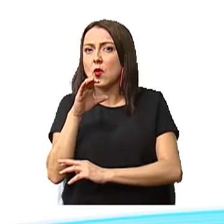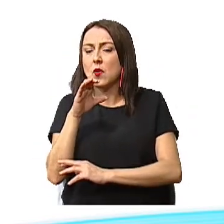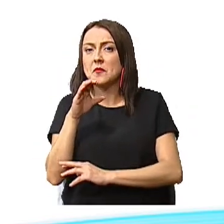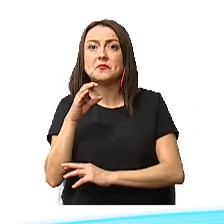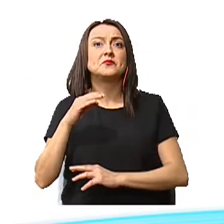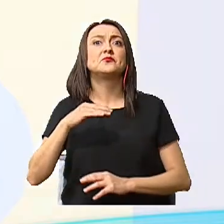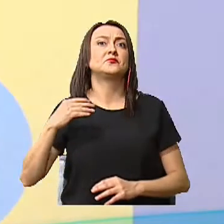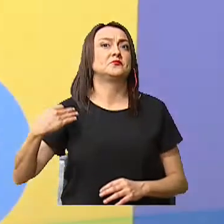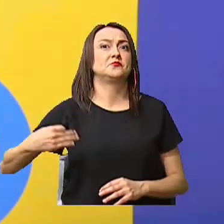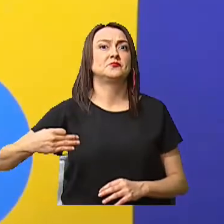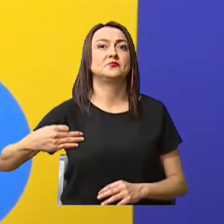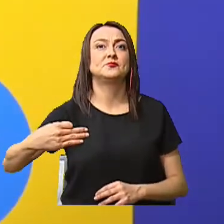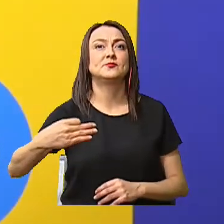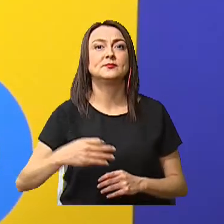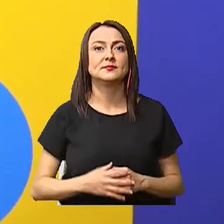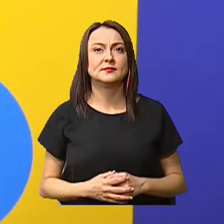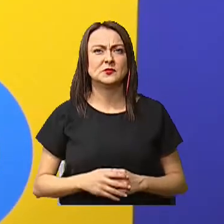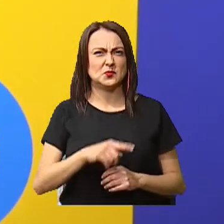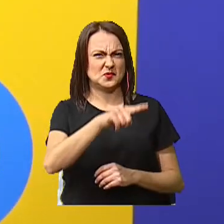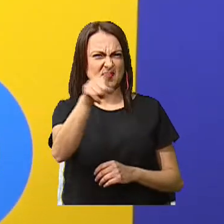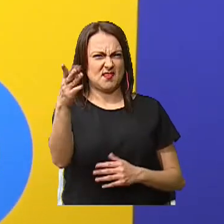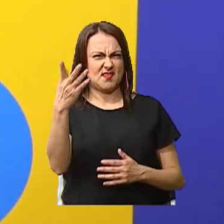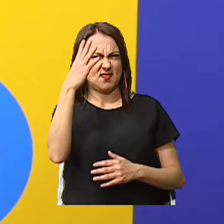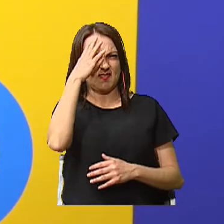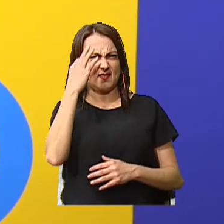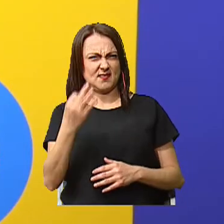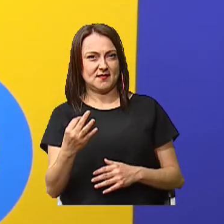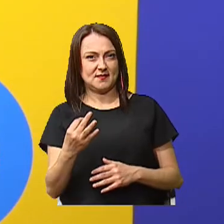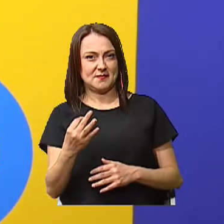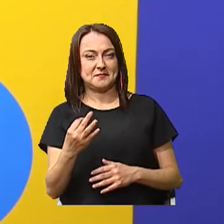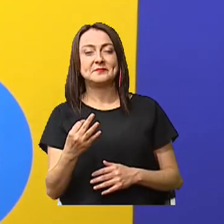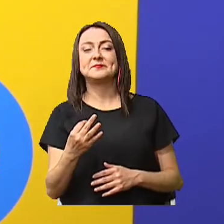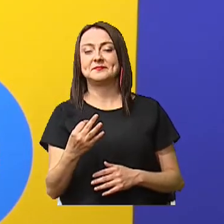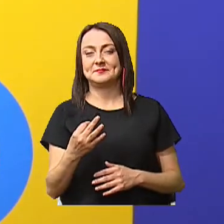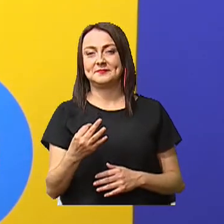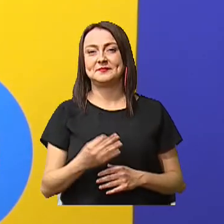diaria? ¿Qué creen ustedes? Bueno,